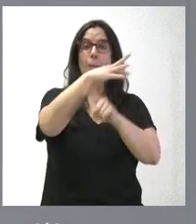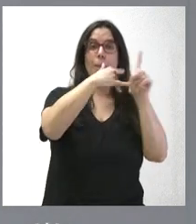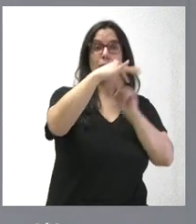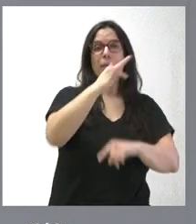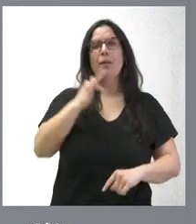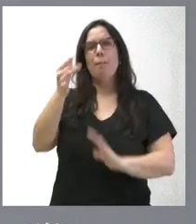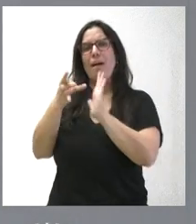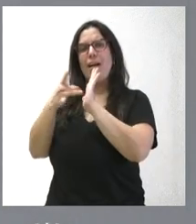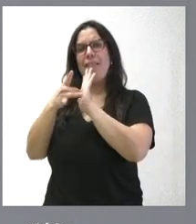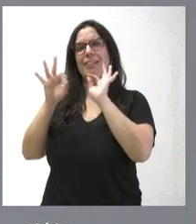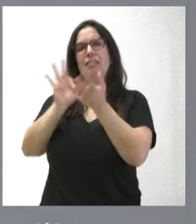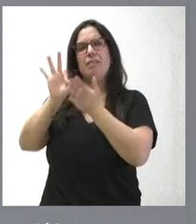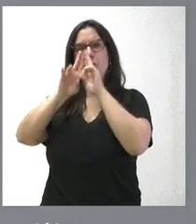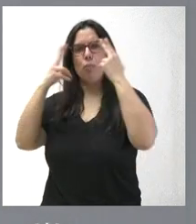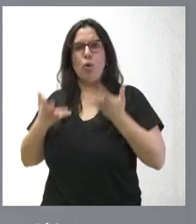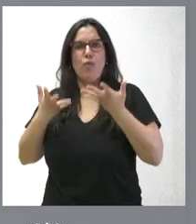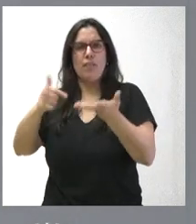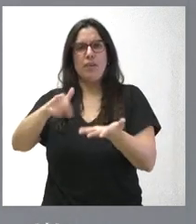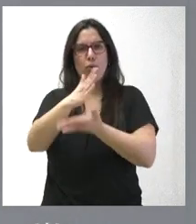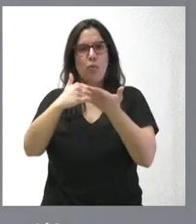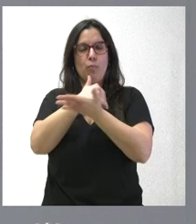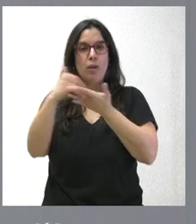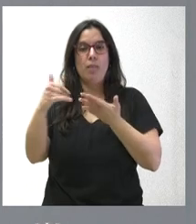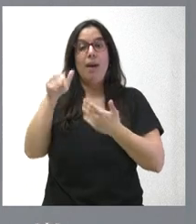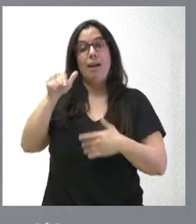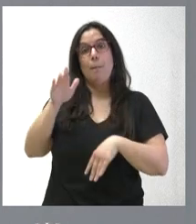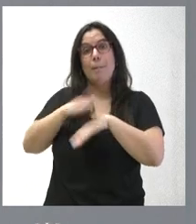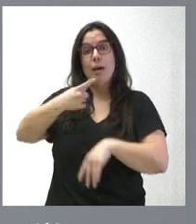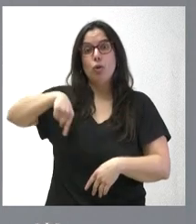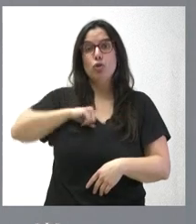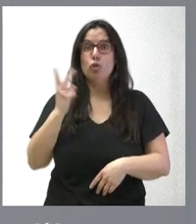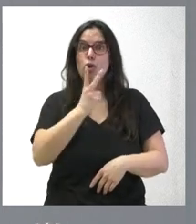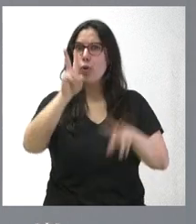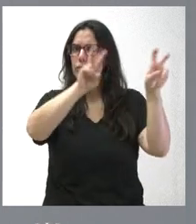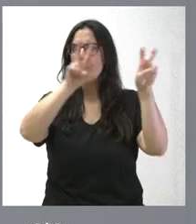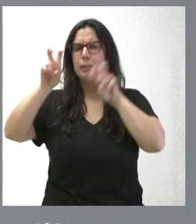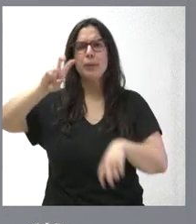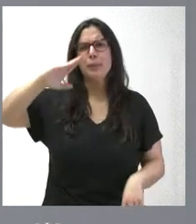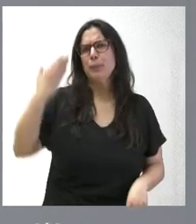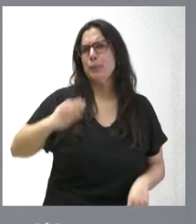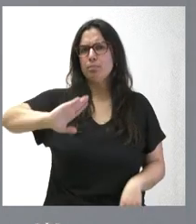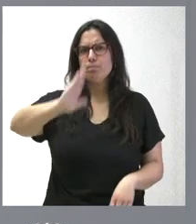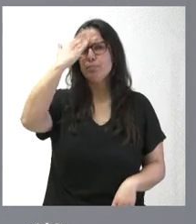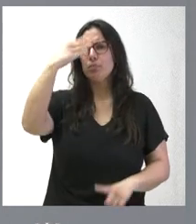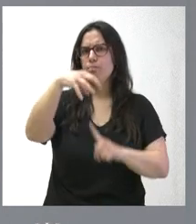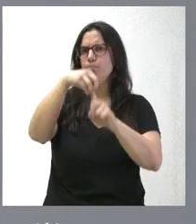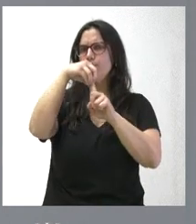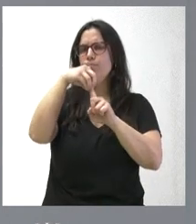calidad de los servicios públicos que se prestan en nuestra comunidad autónoma, que son para nosotros dos temas esenciales, dos temas fundamentales, dos formas que